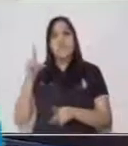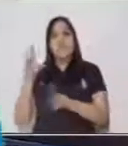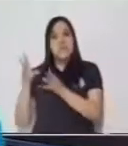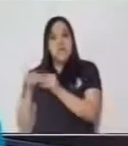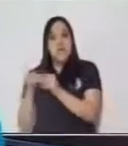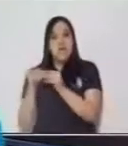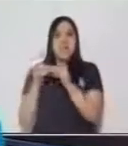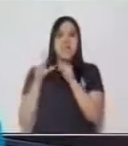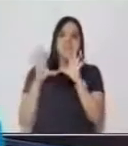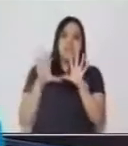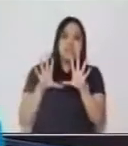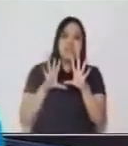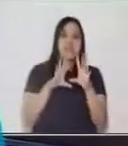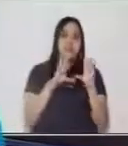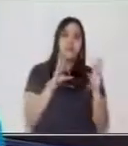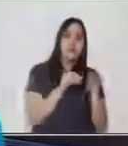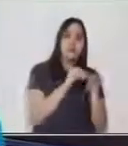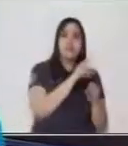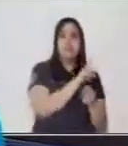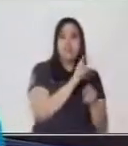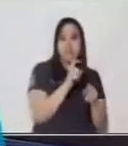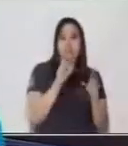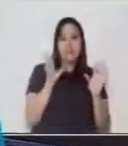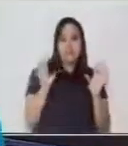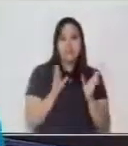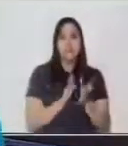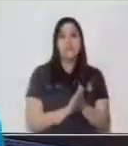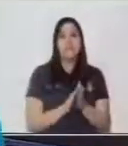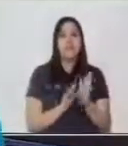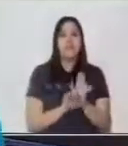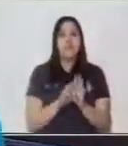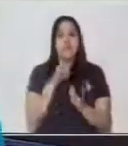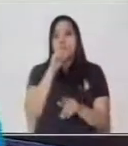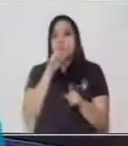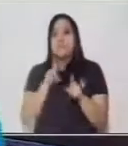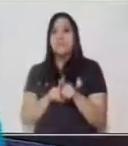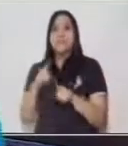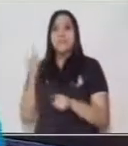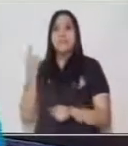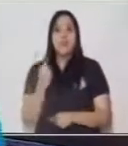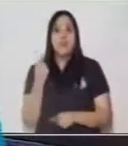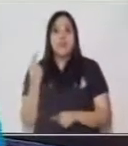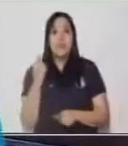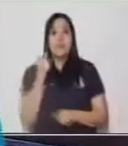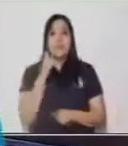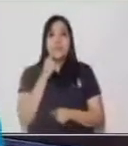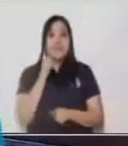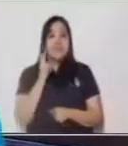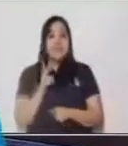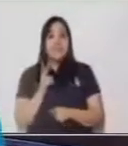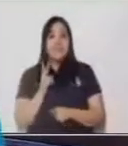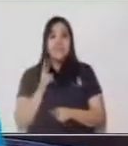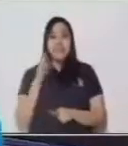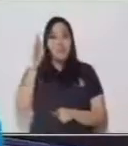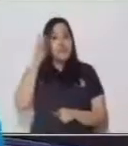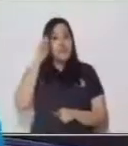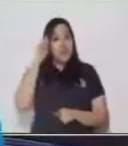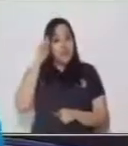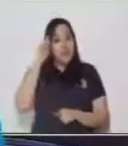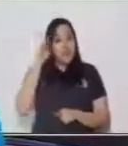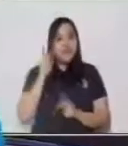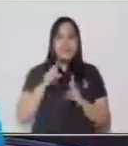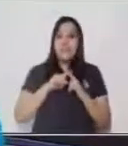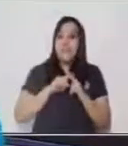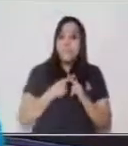También es muy importante que siempre empiecen de derecha a izquierda su tabla de